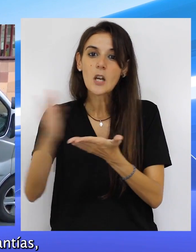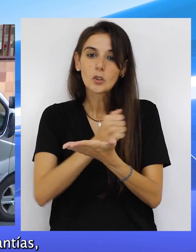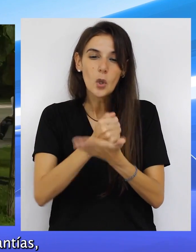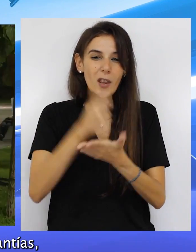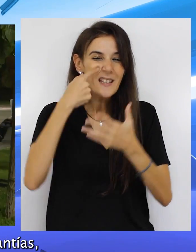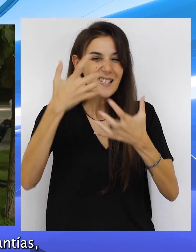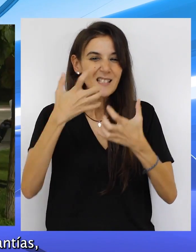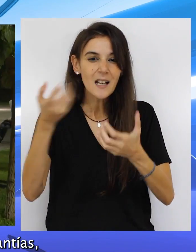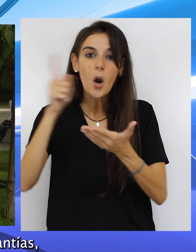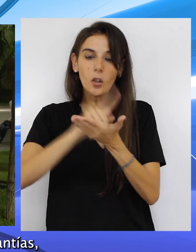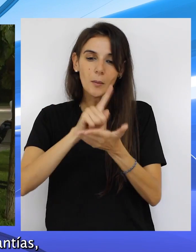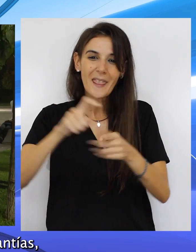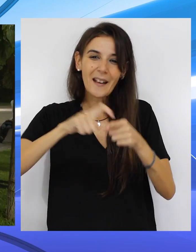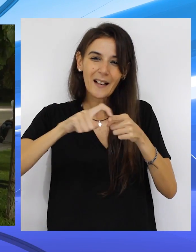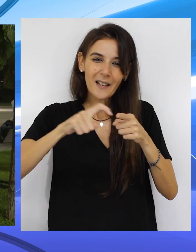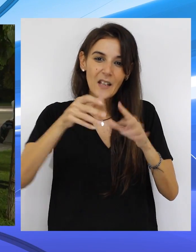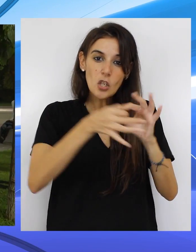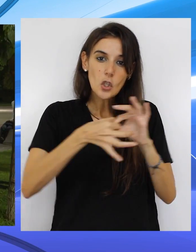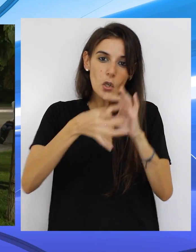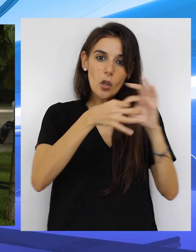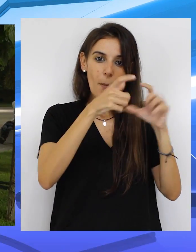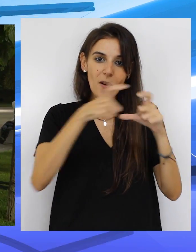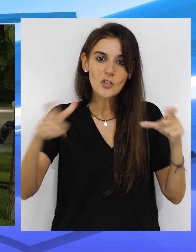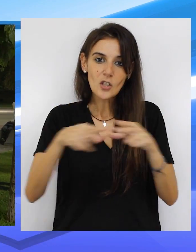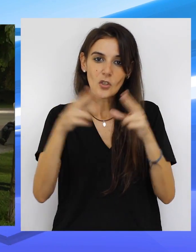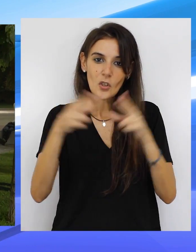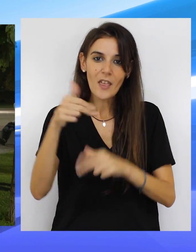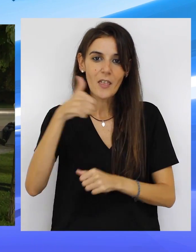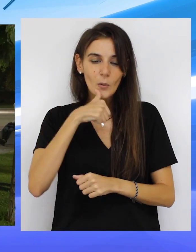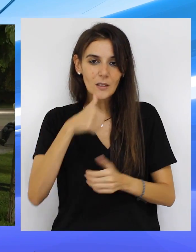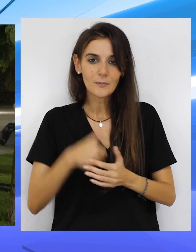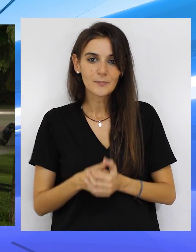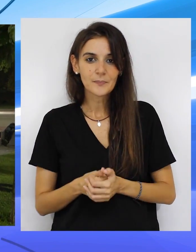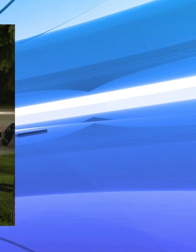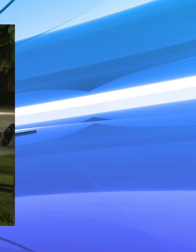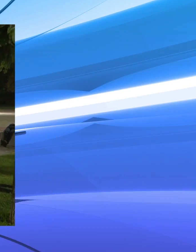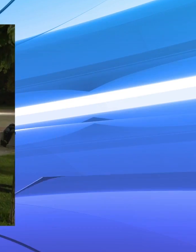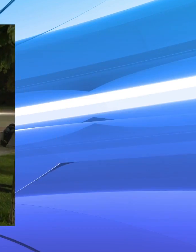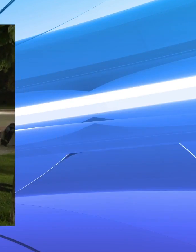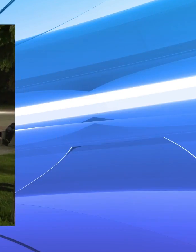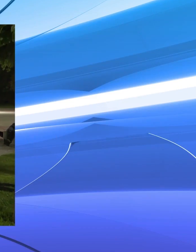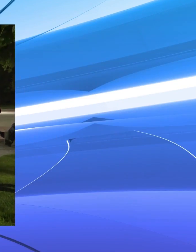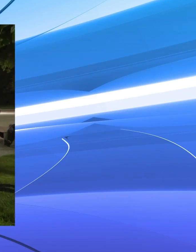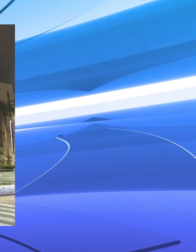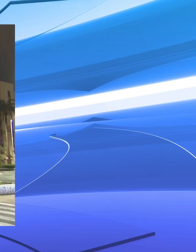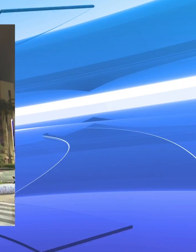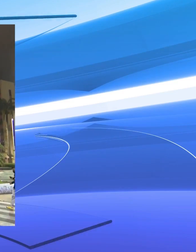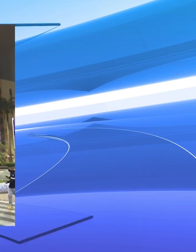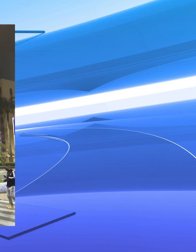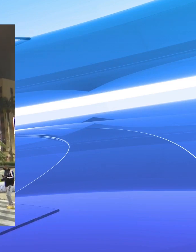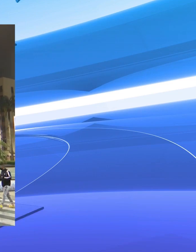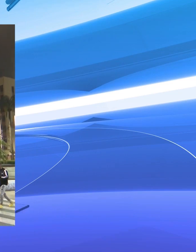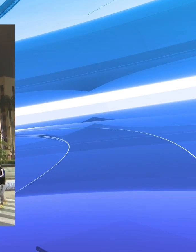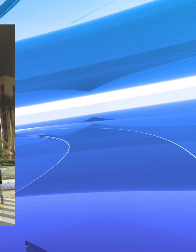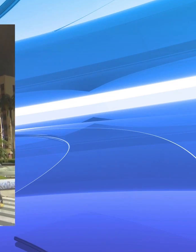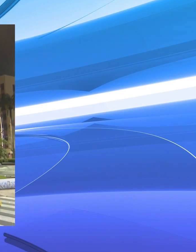garantías y destaca una vez más el carácter solidario de la sociedad ceuti. ¡Gracias! ¡Gracias!